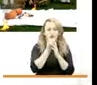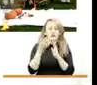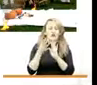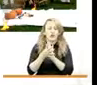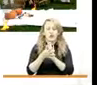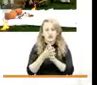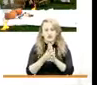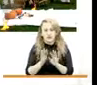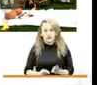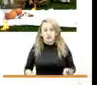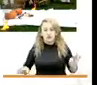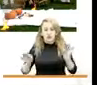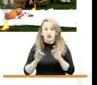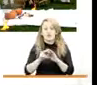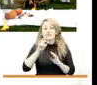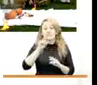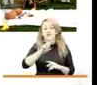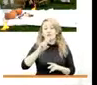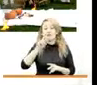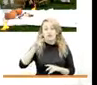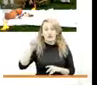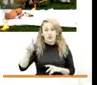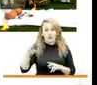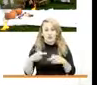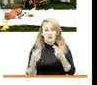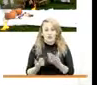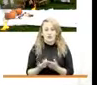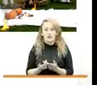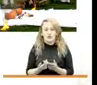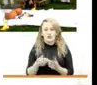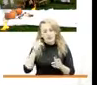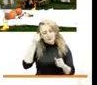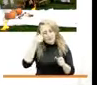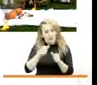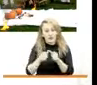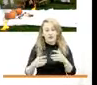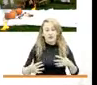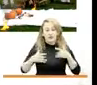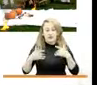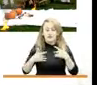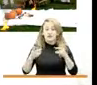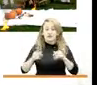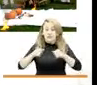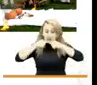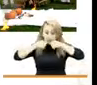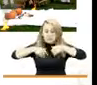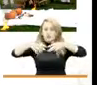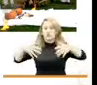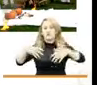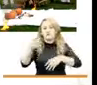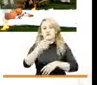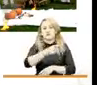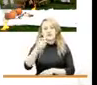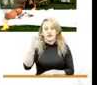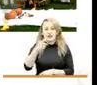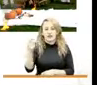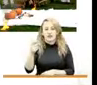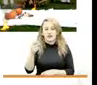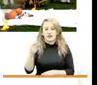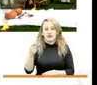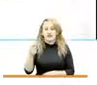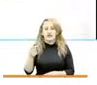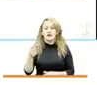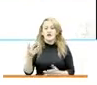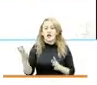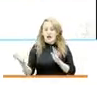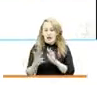para el Museo de Memoria de las Víctimas y realizamos 100 publicaciones realizadas con el